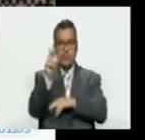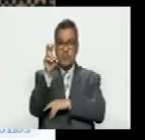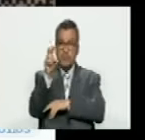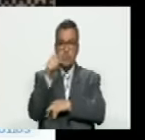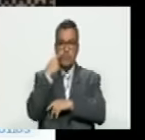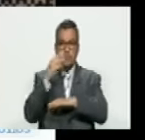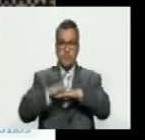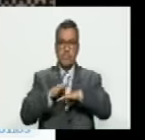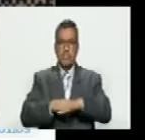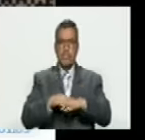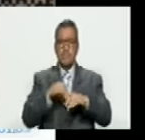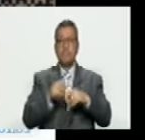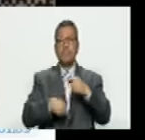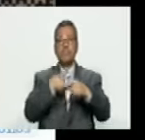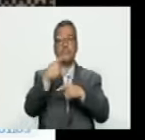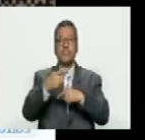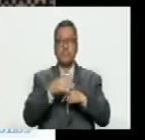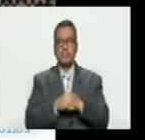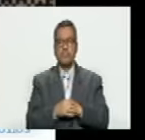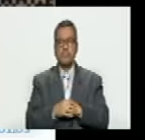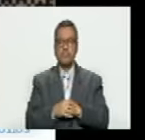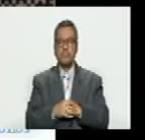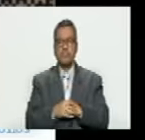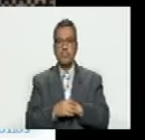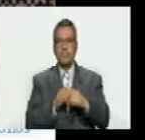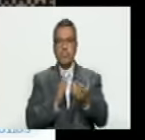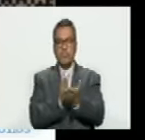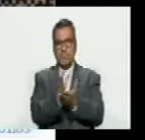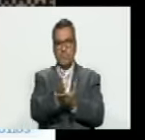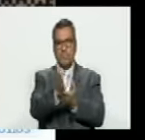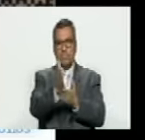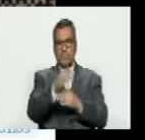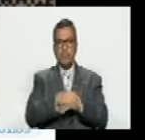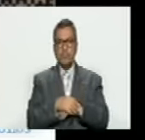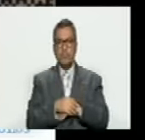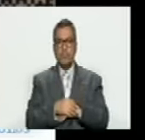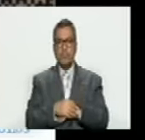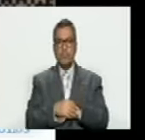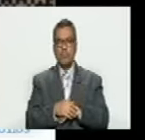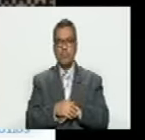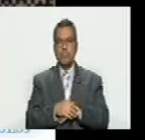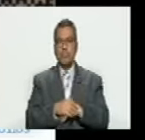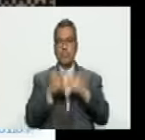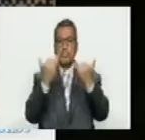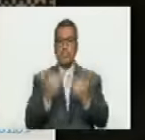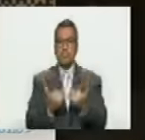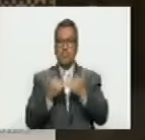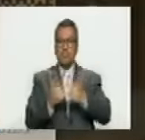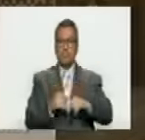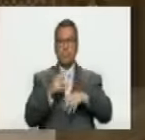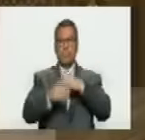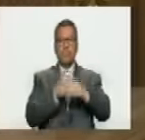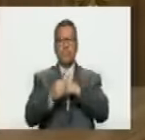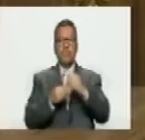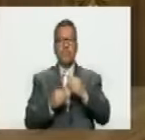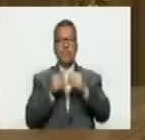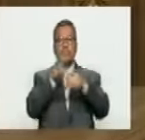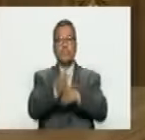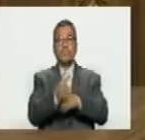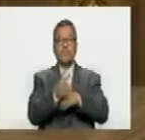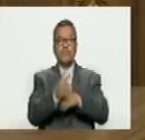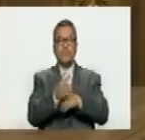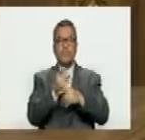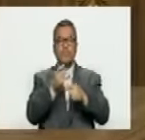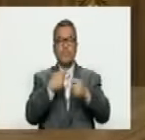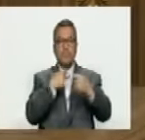pero ahora miran lo que pasa en la siguiente lámina nosotros continuamos la investigación ya no fue que fuimos a las tiendas de productos como las